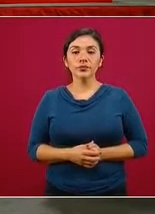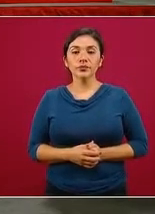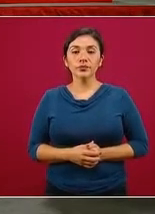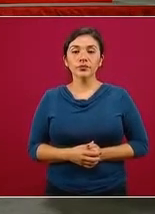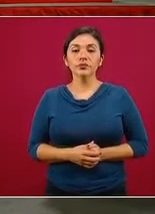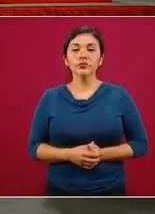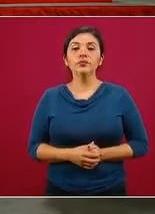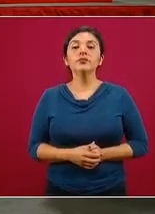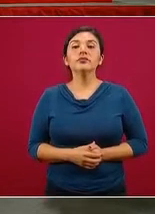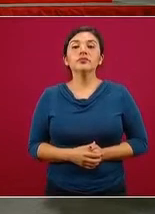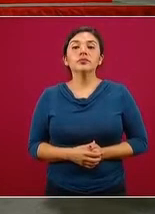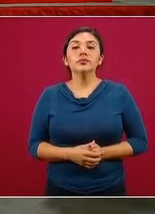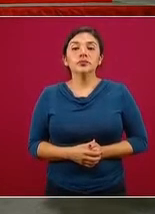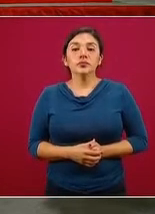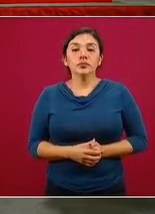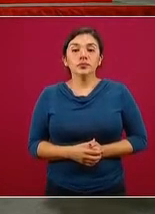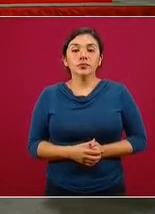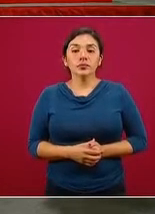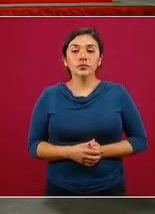pendiente ayer.